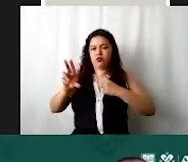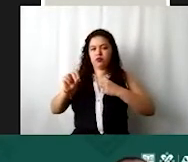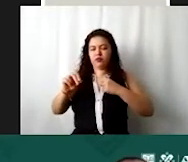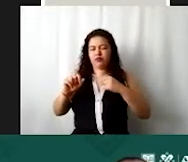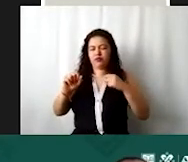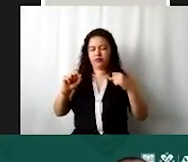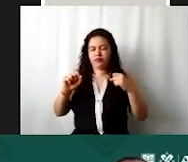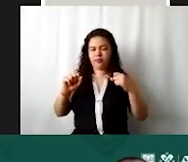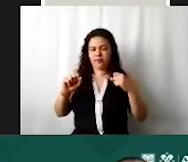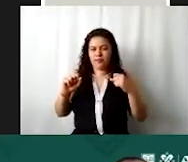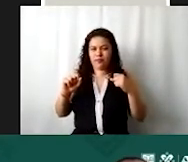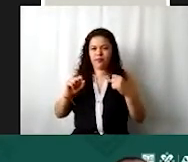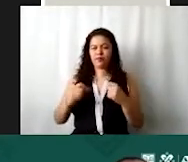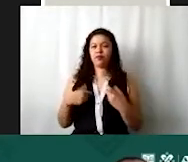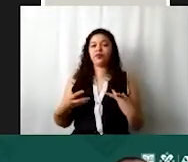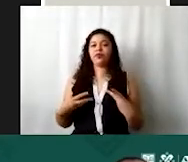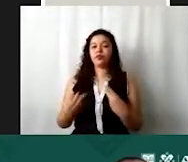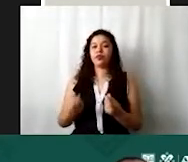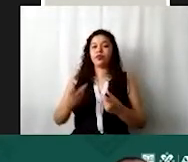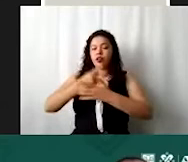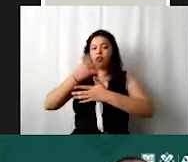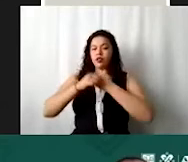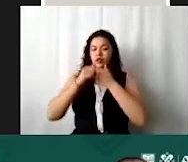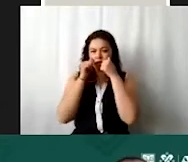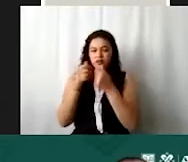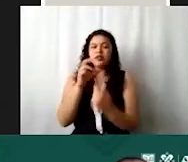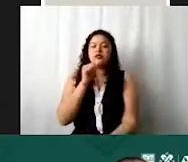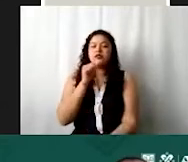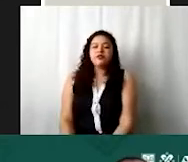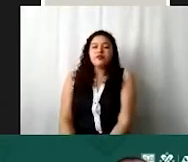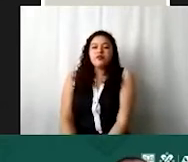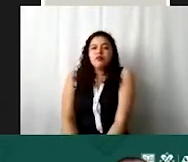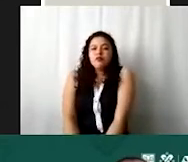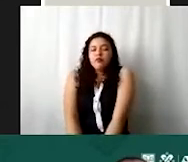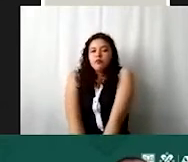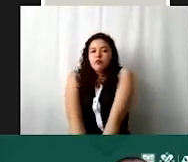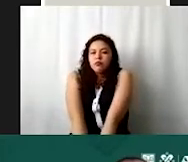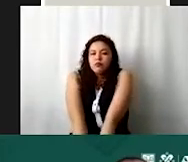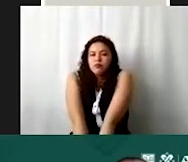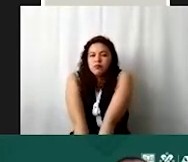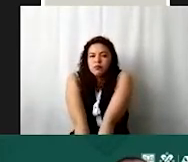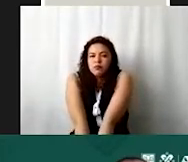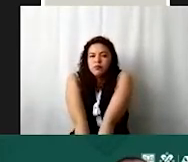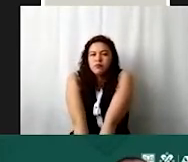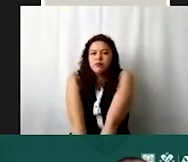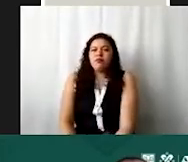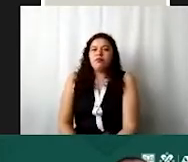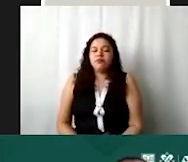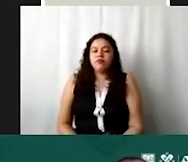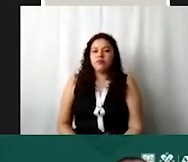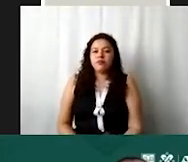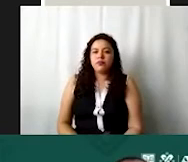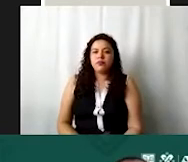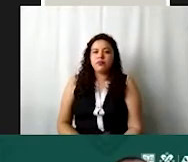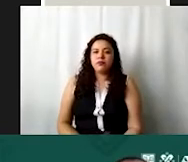voy a meter ningún gasto a este proyecto de financiamiento entonces quedaría así y agregamos otro por ejemplo las